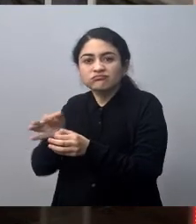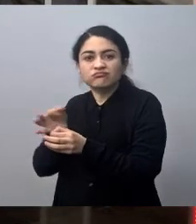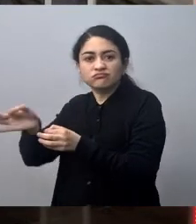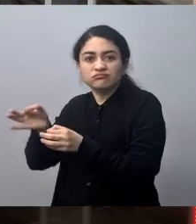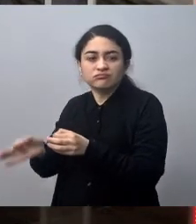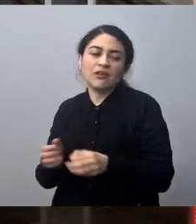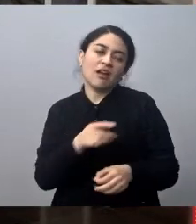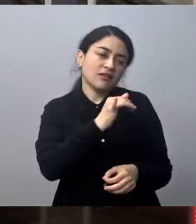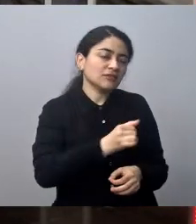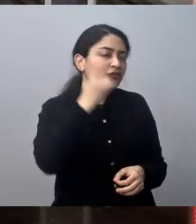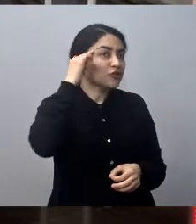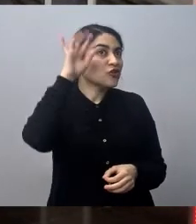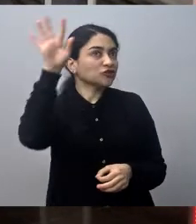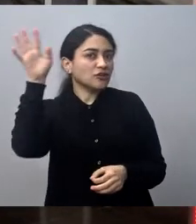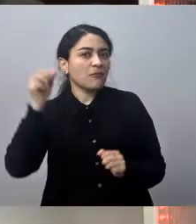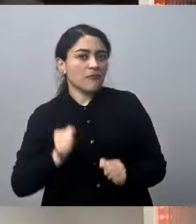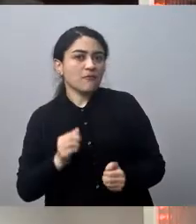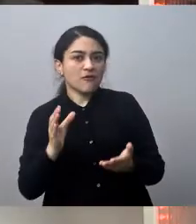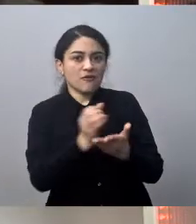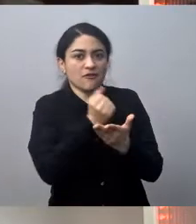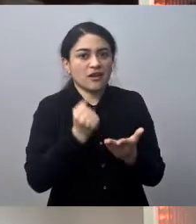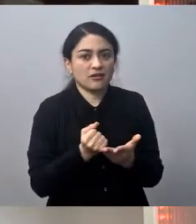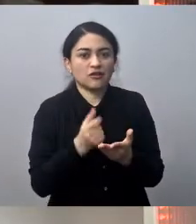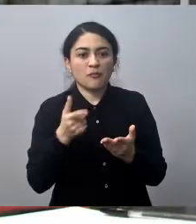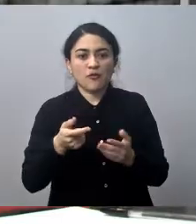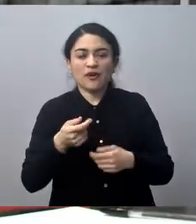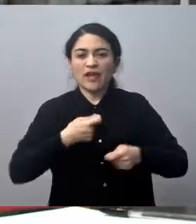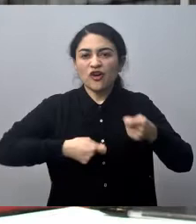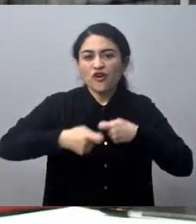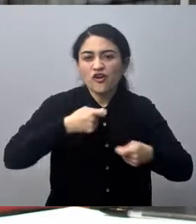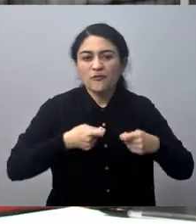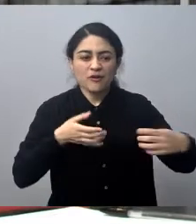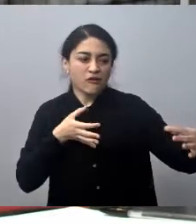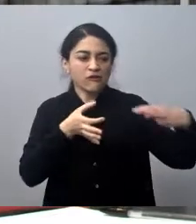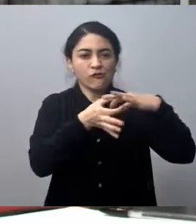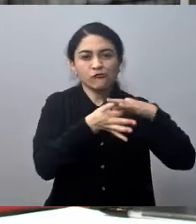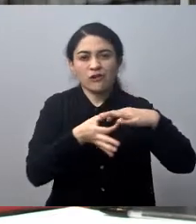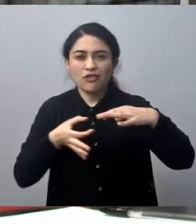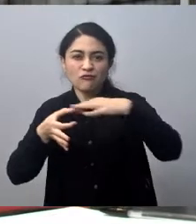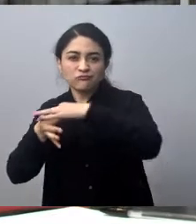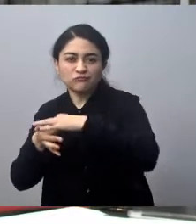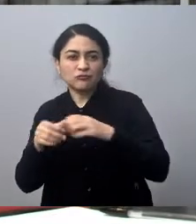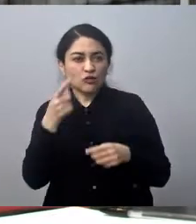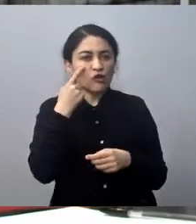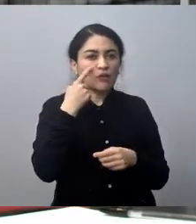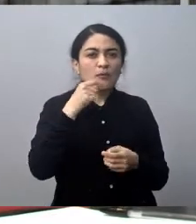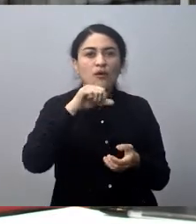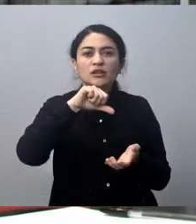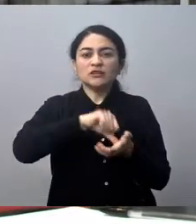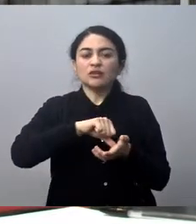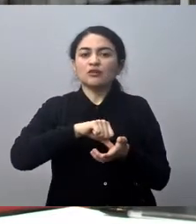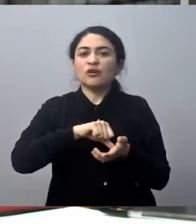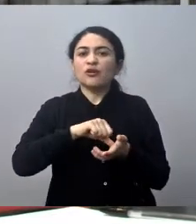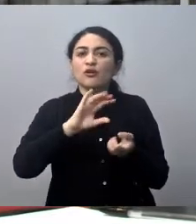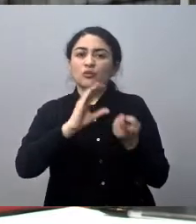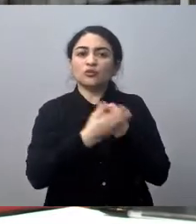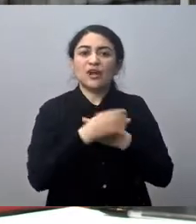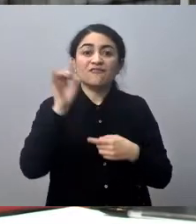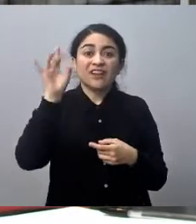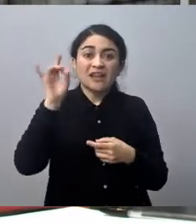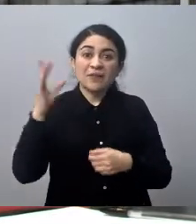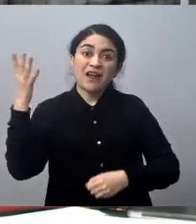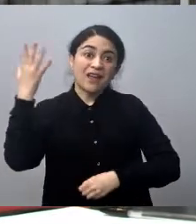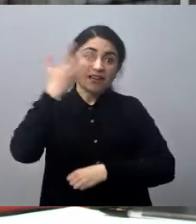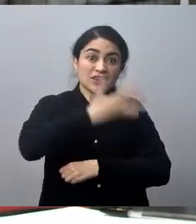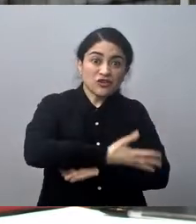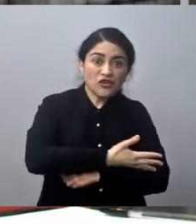allá va, digamos, y creo que podemos hacer una economía a escala. Conocemos, digamos, el Centro Cultural de Villa Alemana, el de Quillota, que